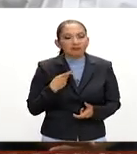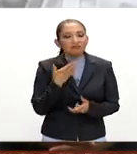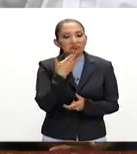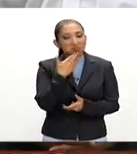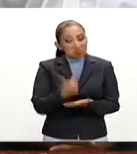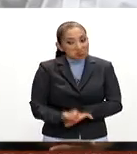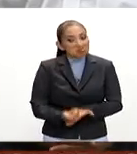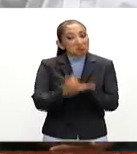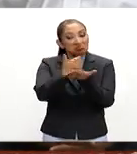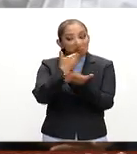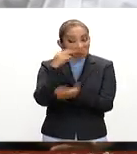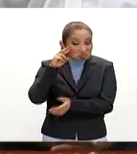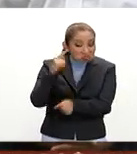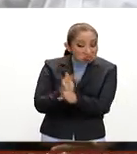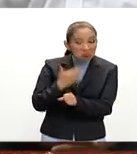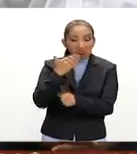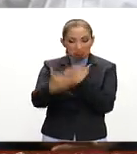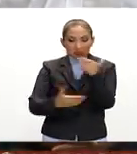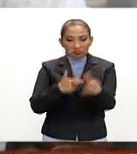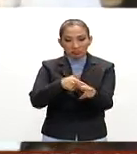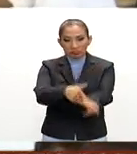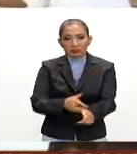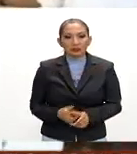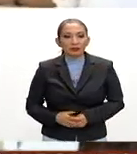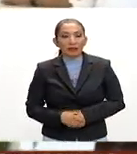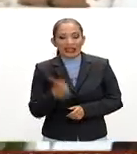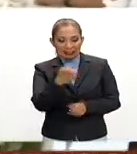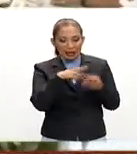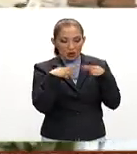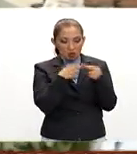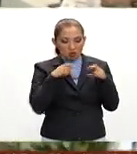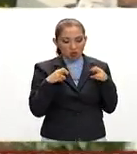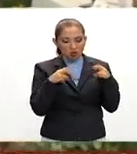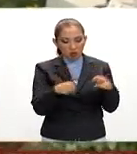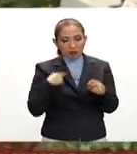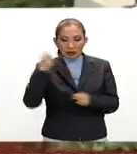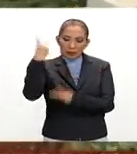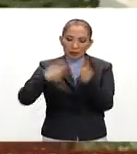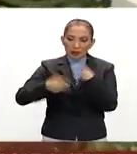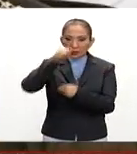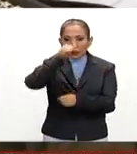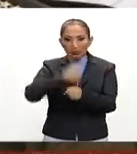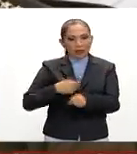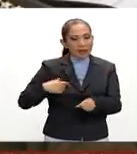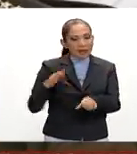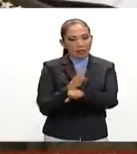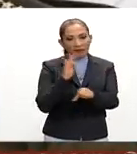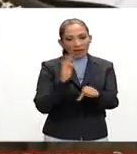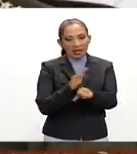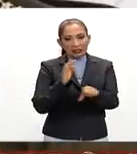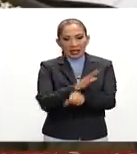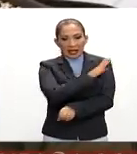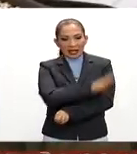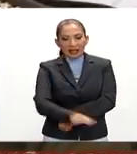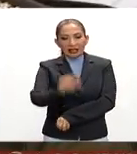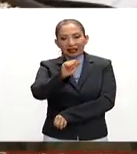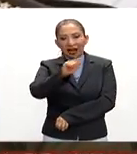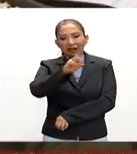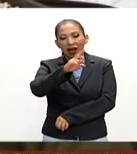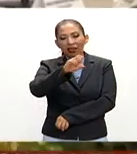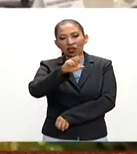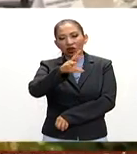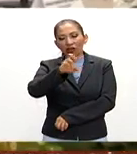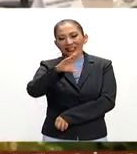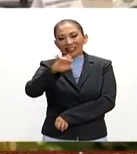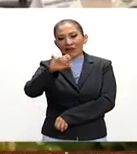funcionado, que está funcionando y que tenemos que seguir. En el encuentro también estuvieron presentes los secretarios de la Defensa Nacional, General Salvador Sin Fuego